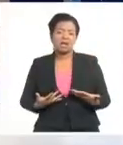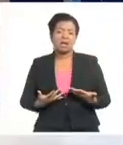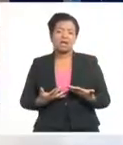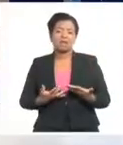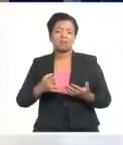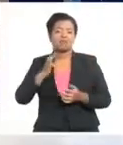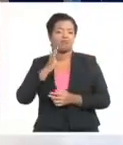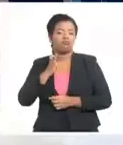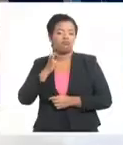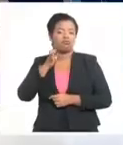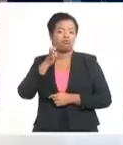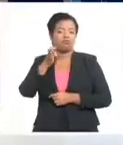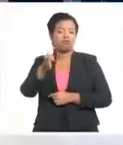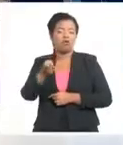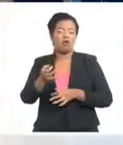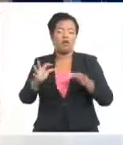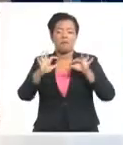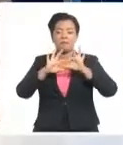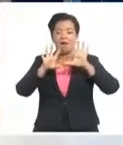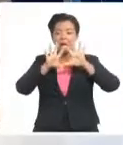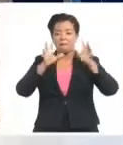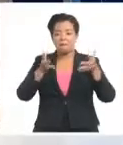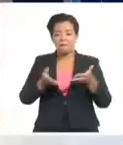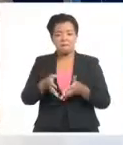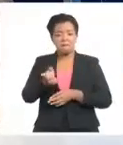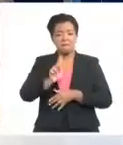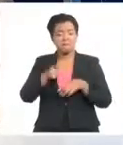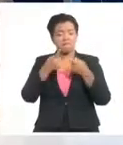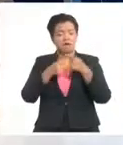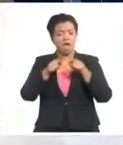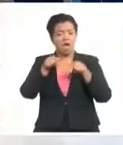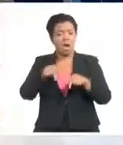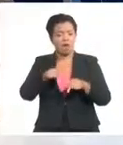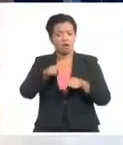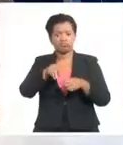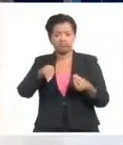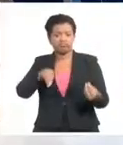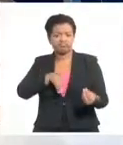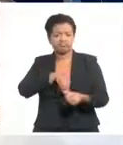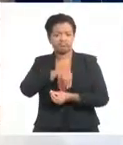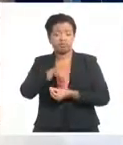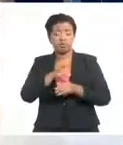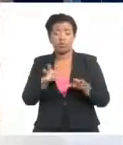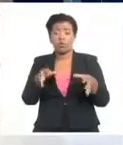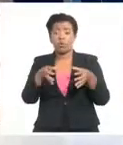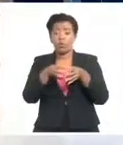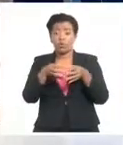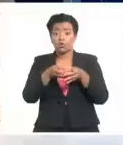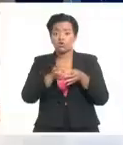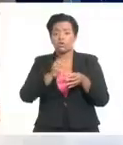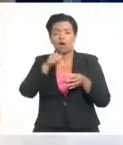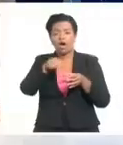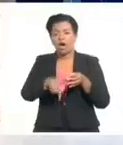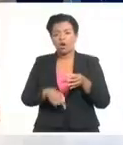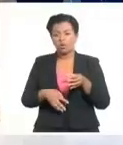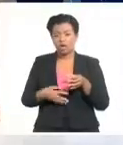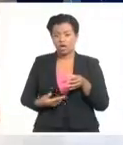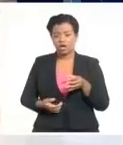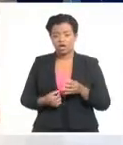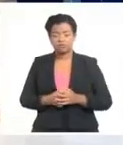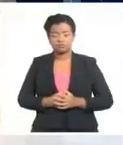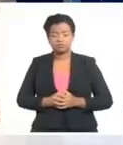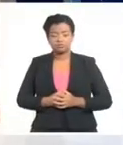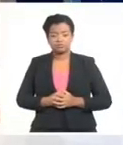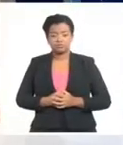tendencias a nivel global. Sin embargo, eso está cambiando y el grupo se está convirtiendo en uno de los